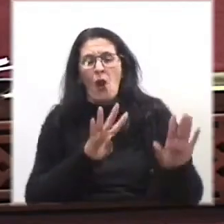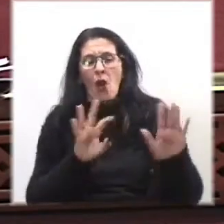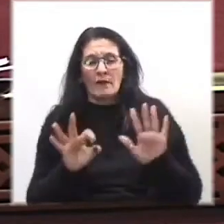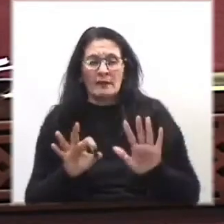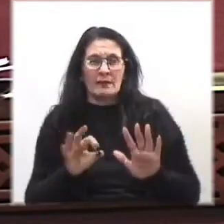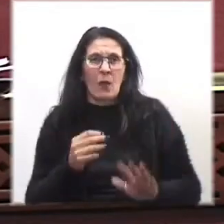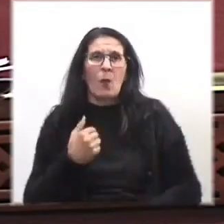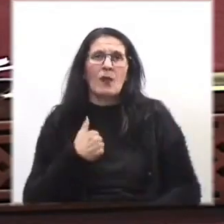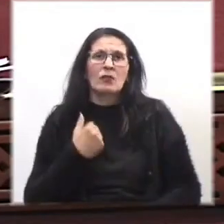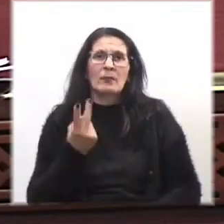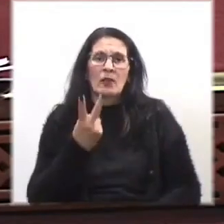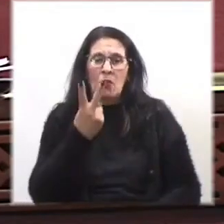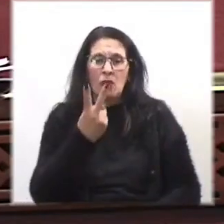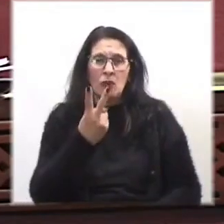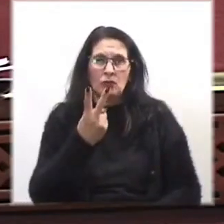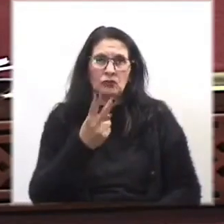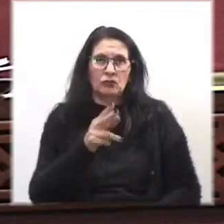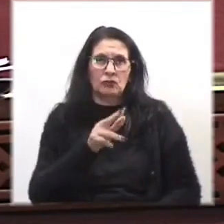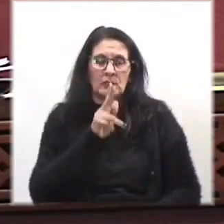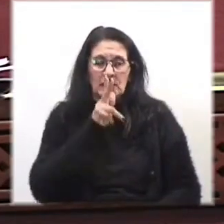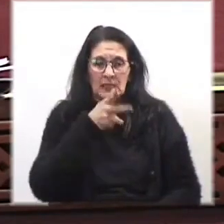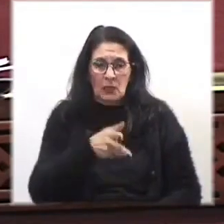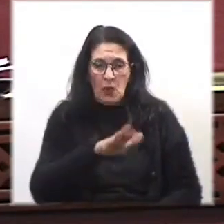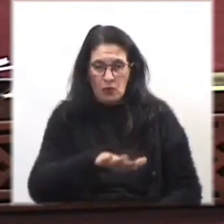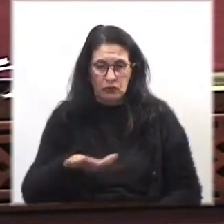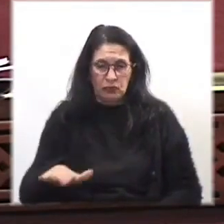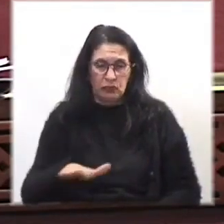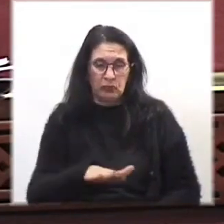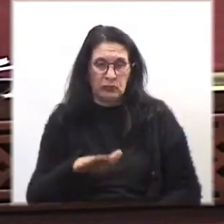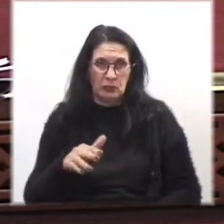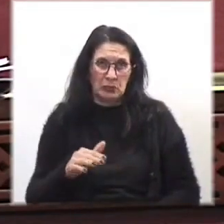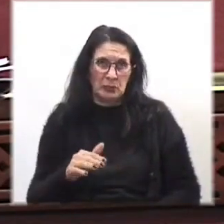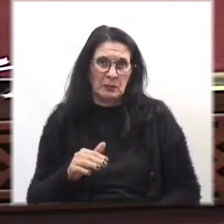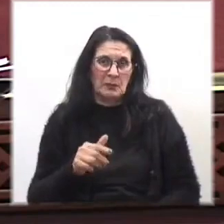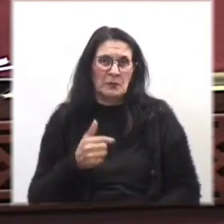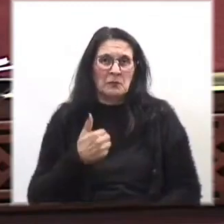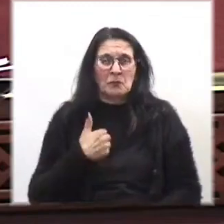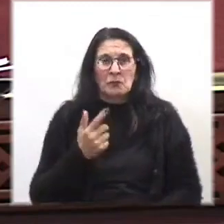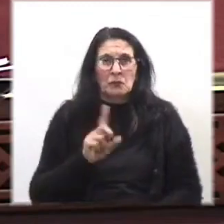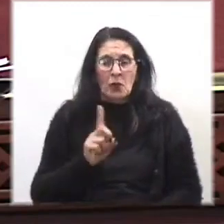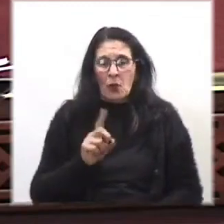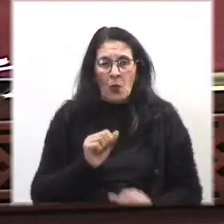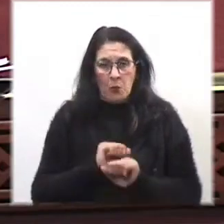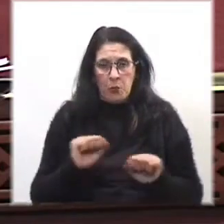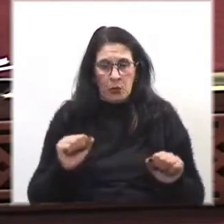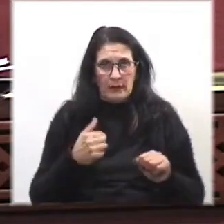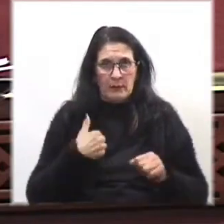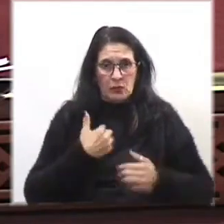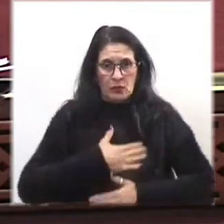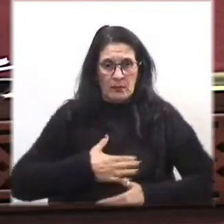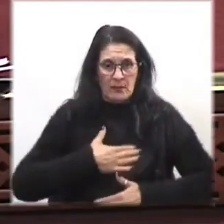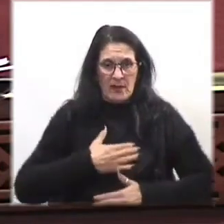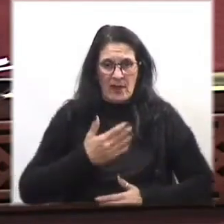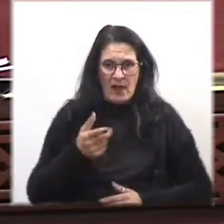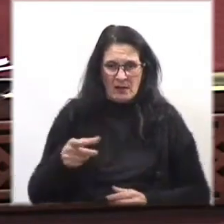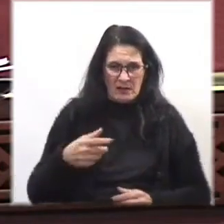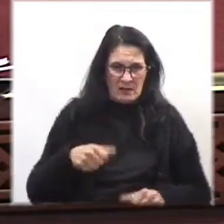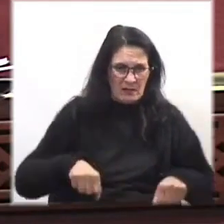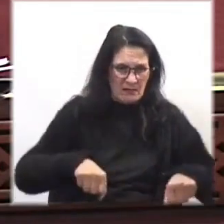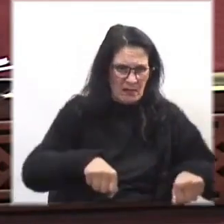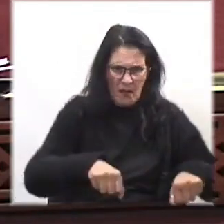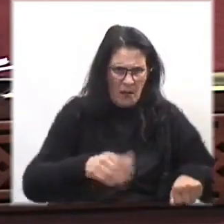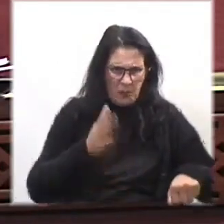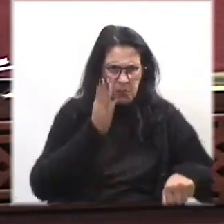cuando mis dos hijos eran pequeños y no nos pudimos bañar en donde yo me bañaba, donde era chico, porque